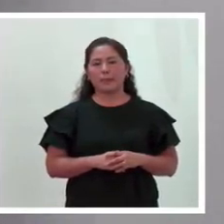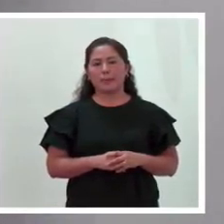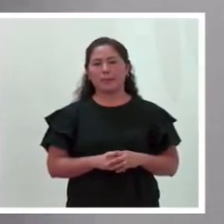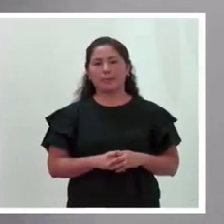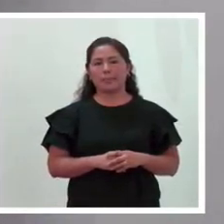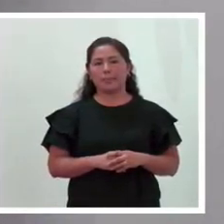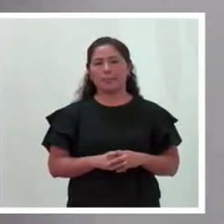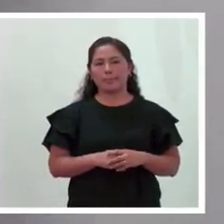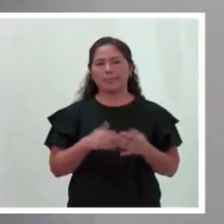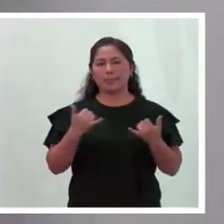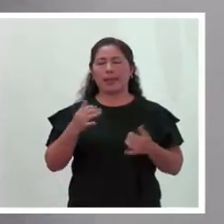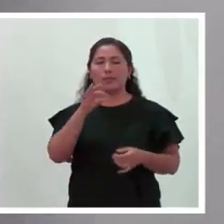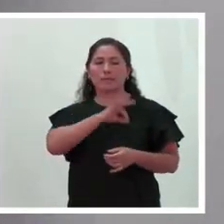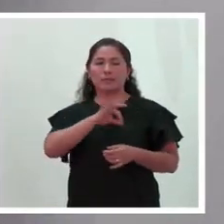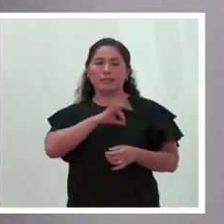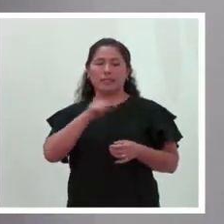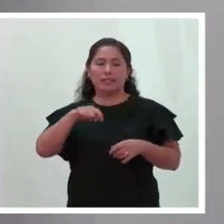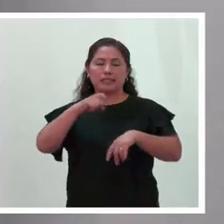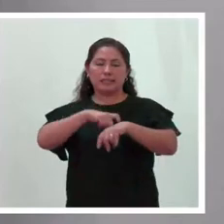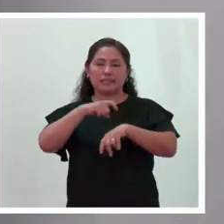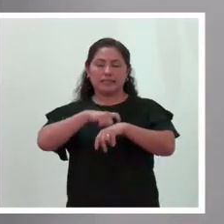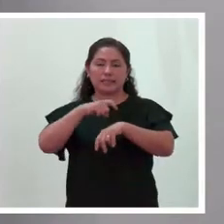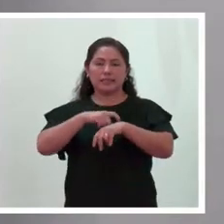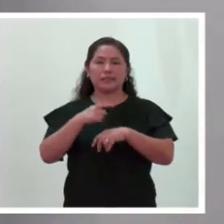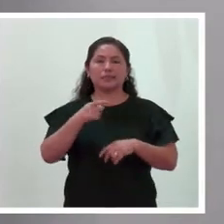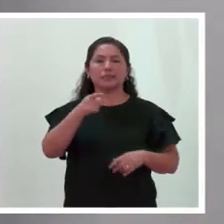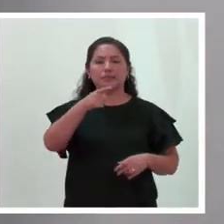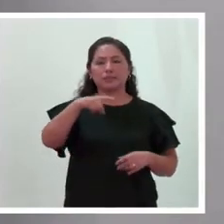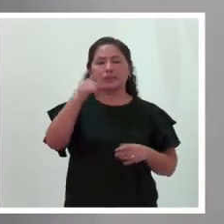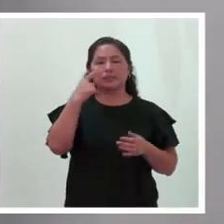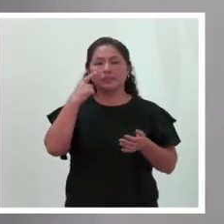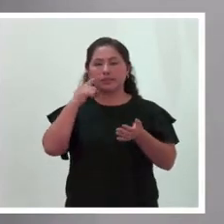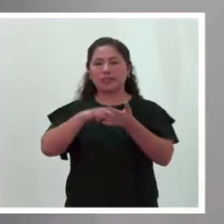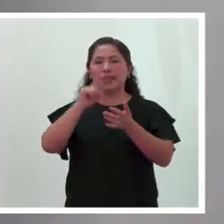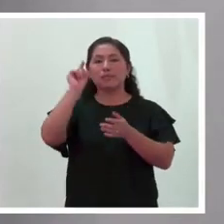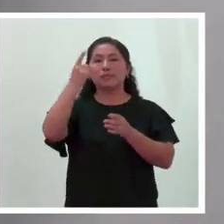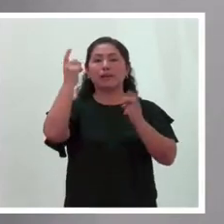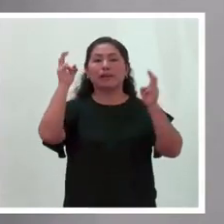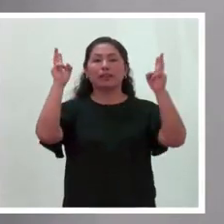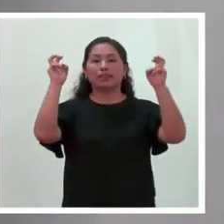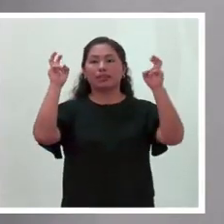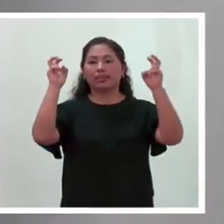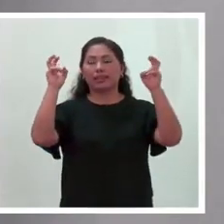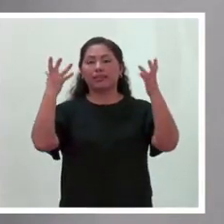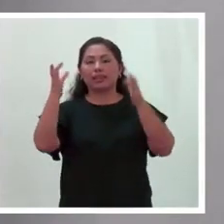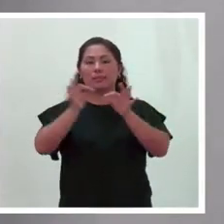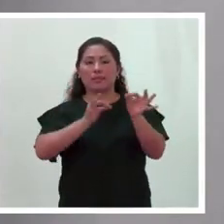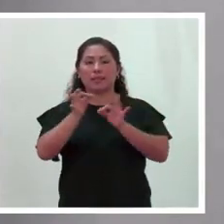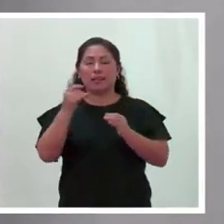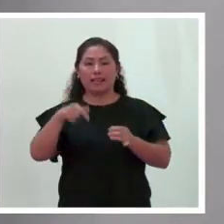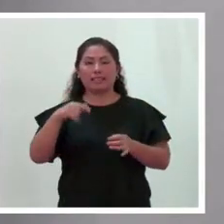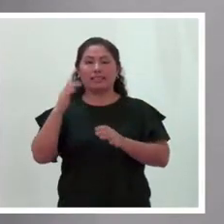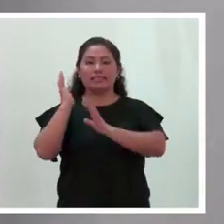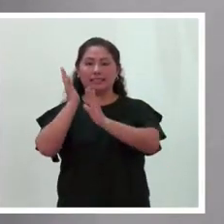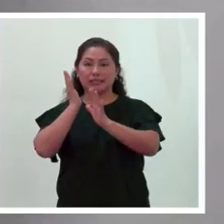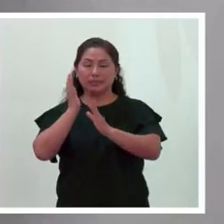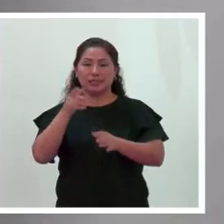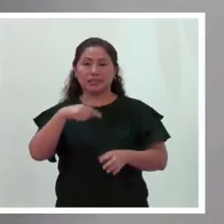Y voy a aprovechar estos segundos para contarles que el primer tema a tocar en este seminario